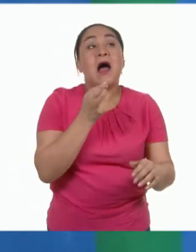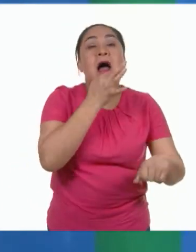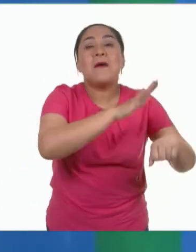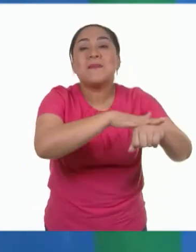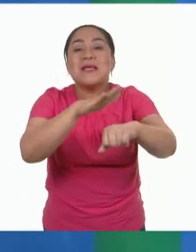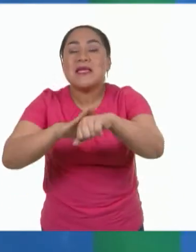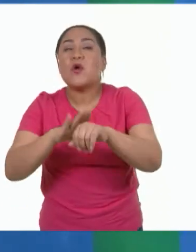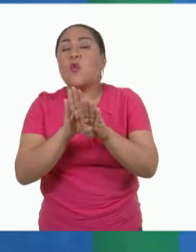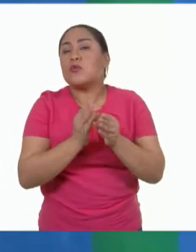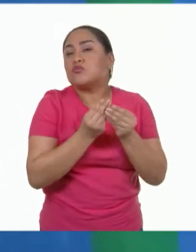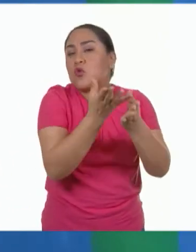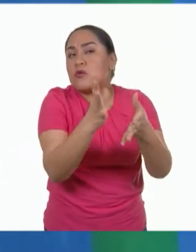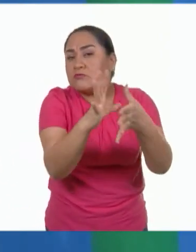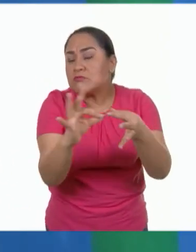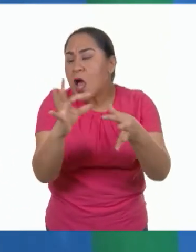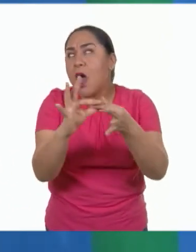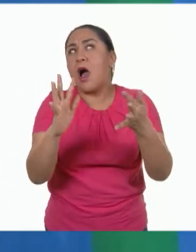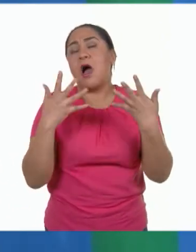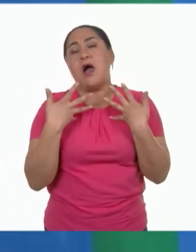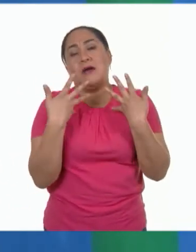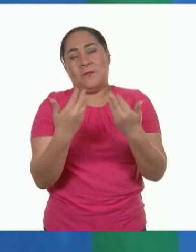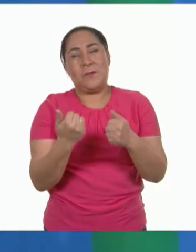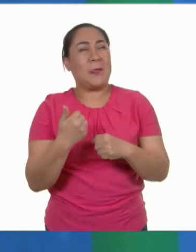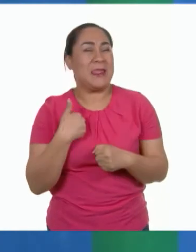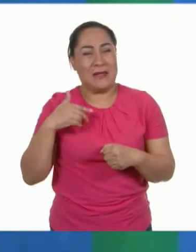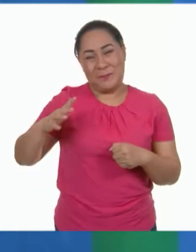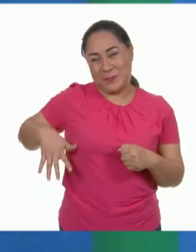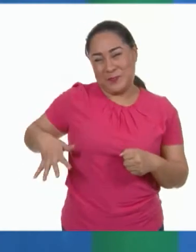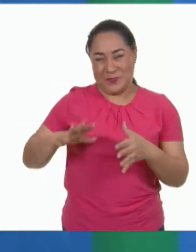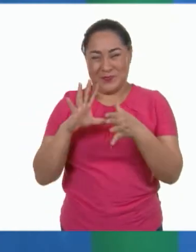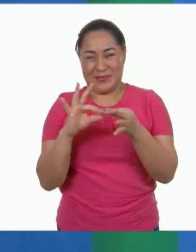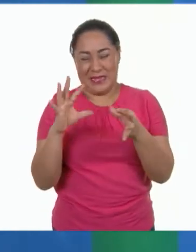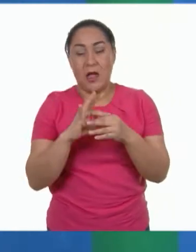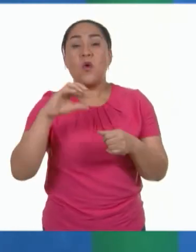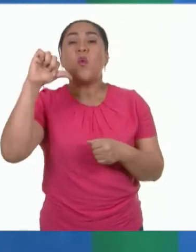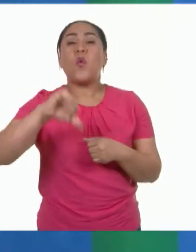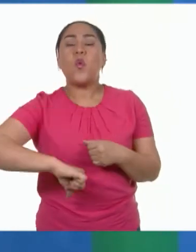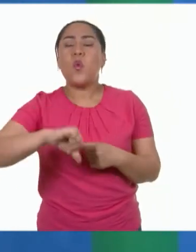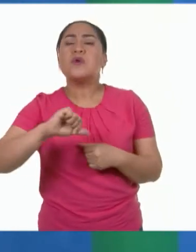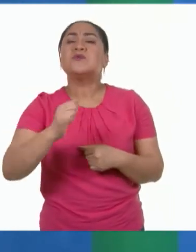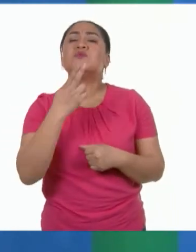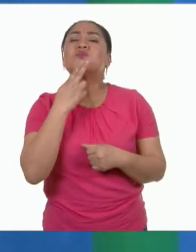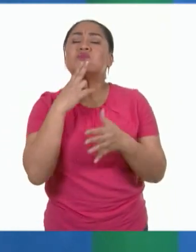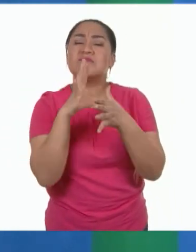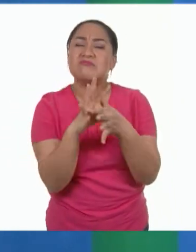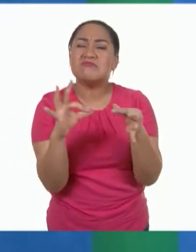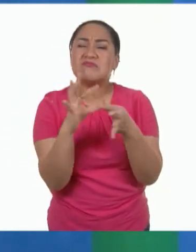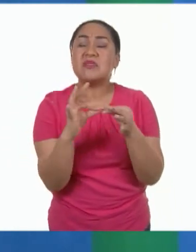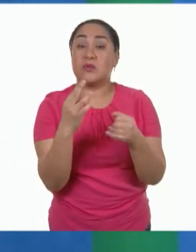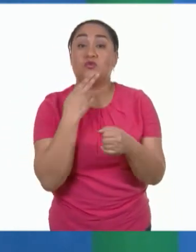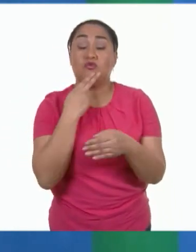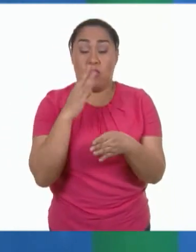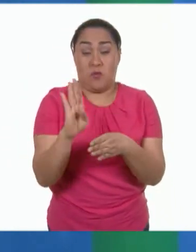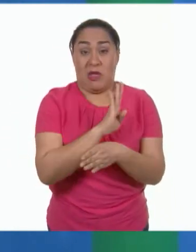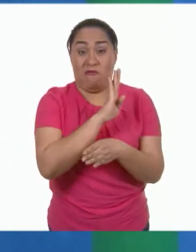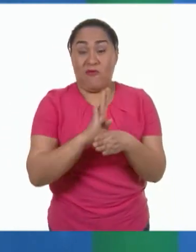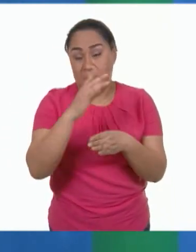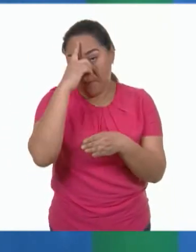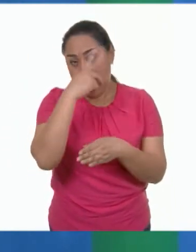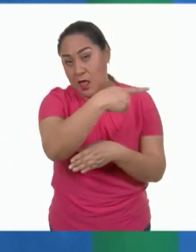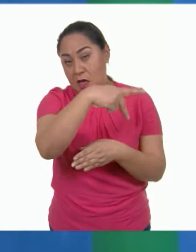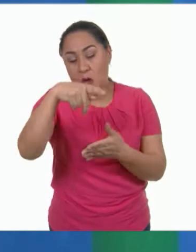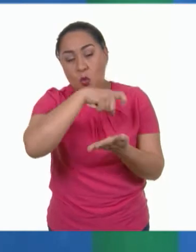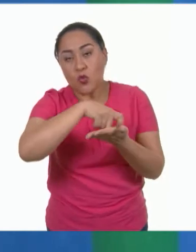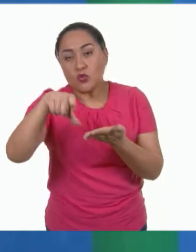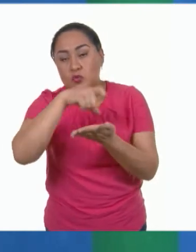y propiciar la reflexión. Como dije al principio, hoy hablaremos de los beneficios del consumo sustentable. Quizá al